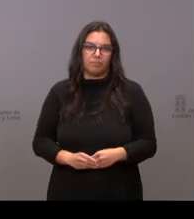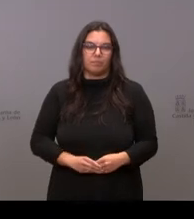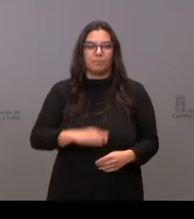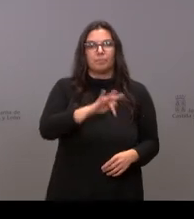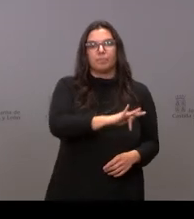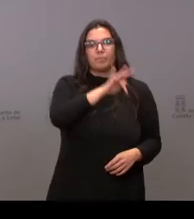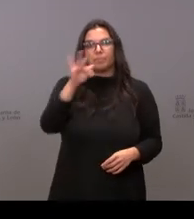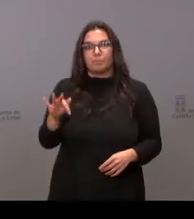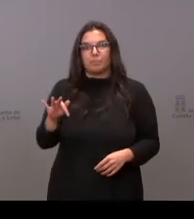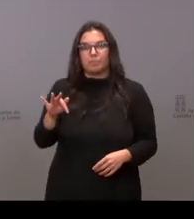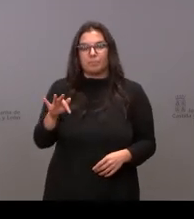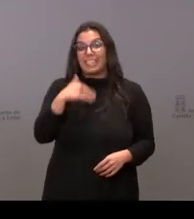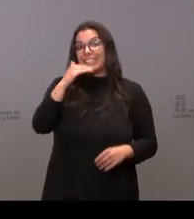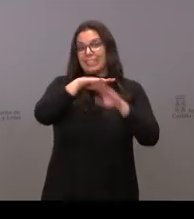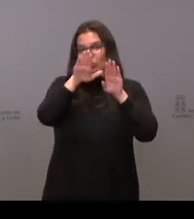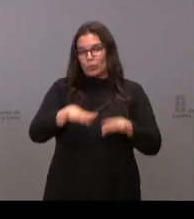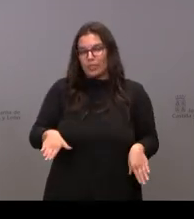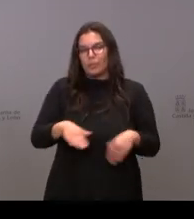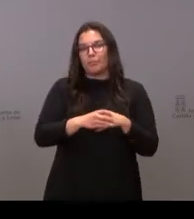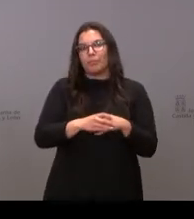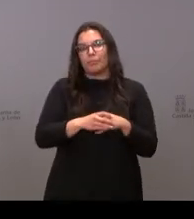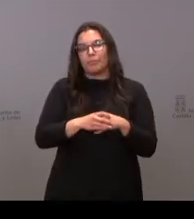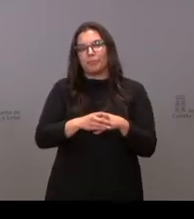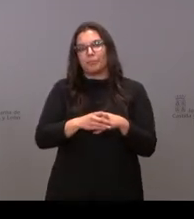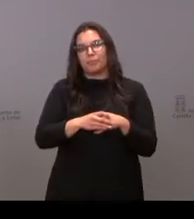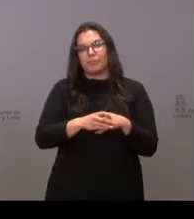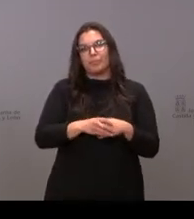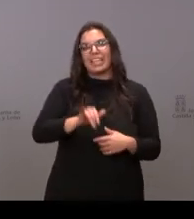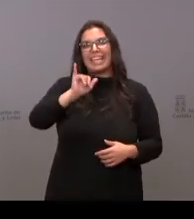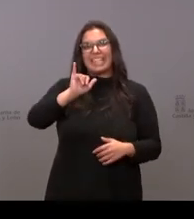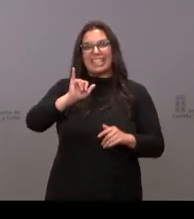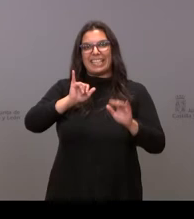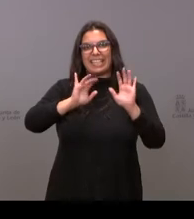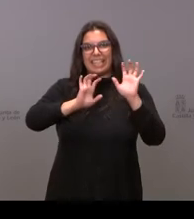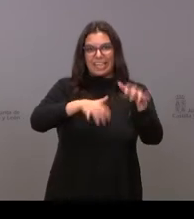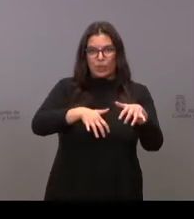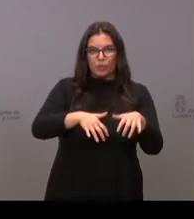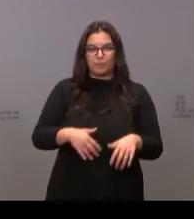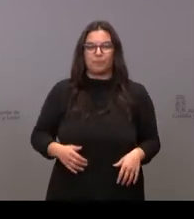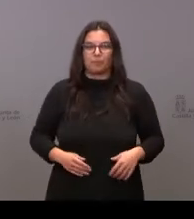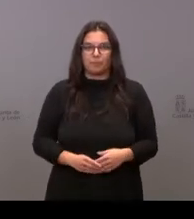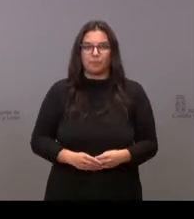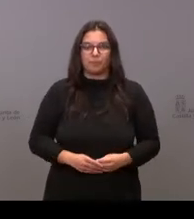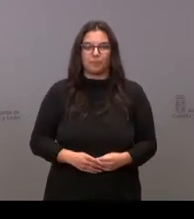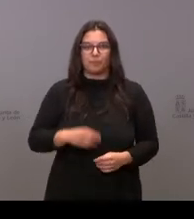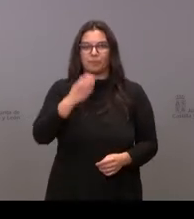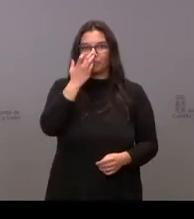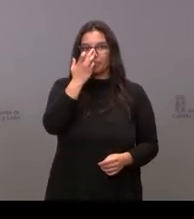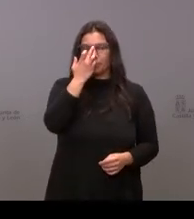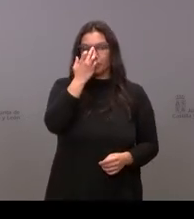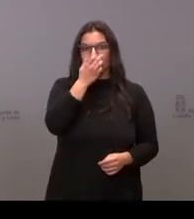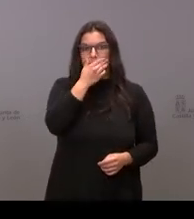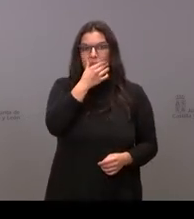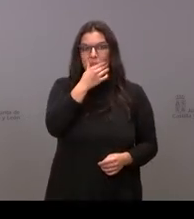Tercera y penúltima intervención para Ileón y para Elizabeth Alba. Cuando quieras, Elizabeth, adelante.